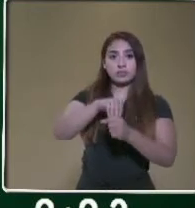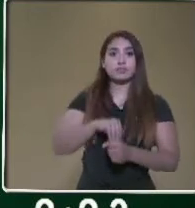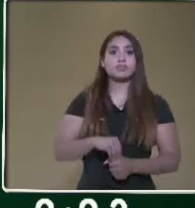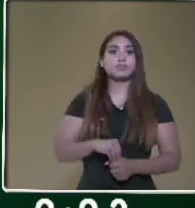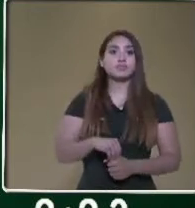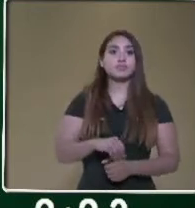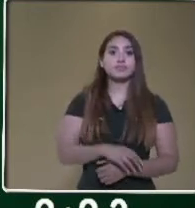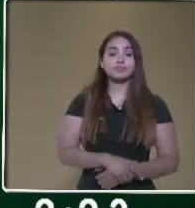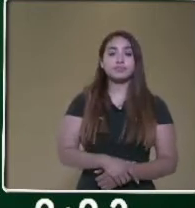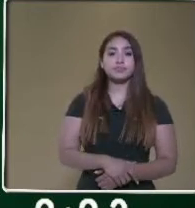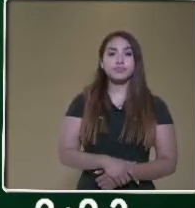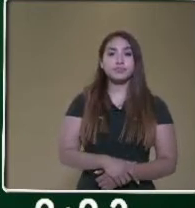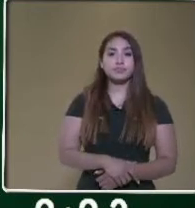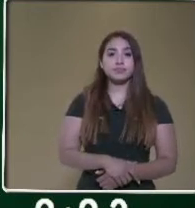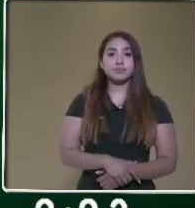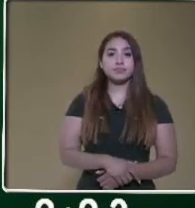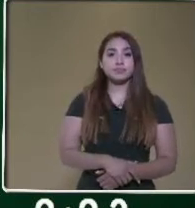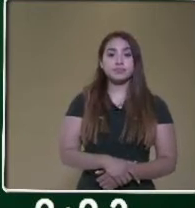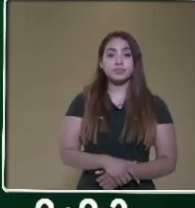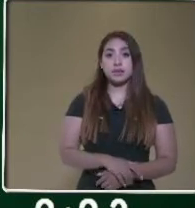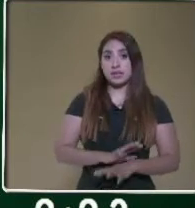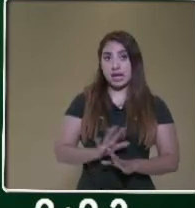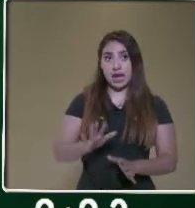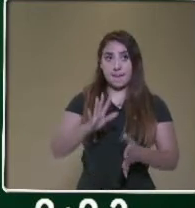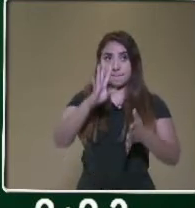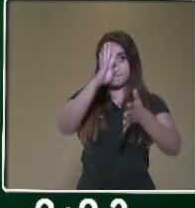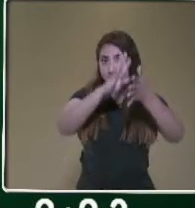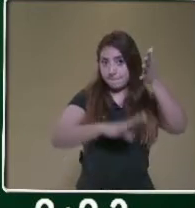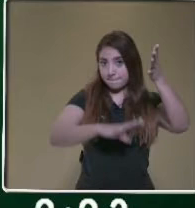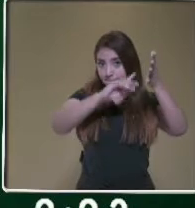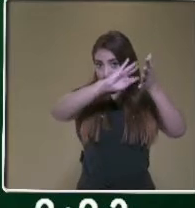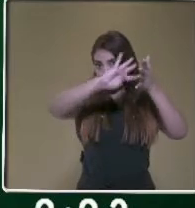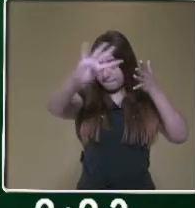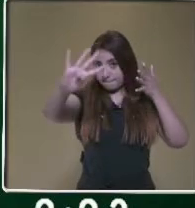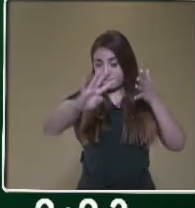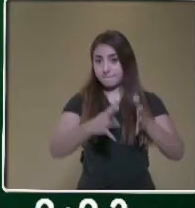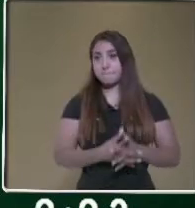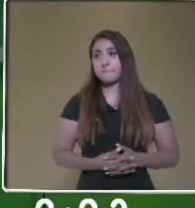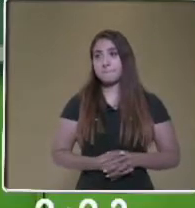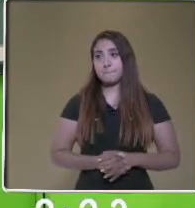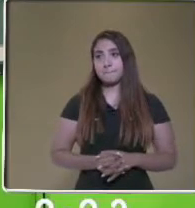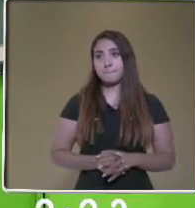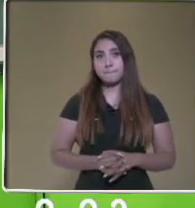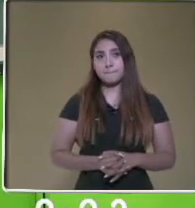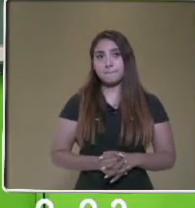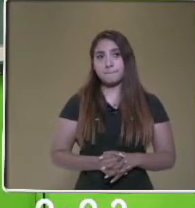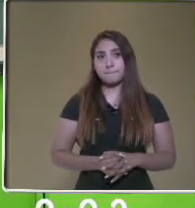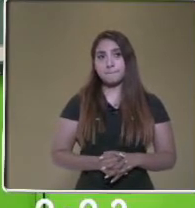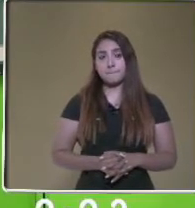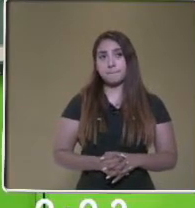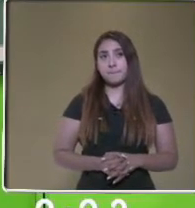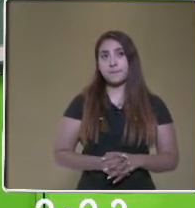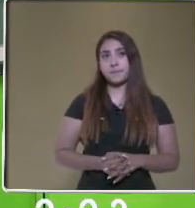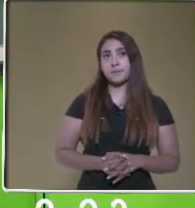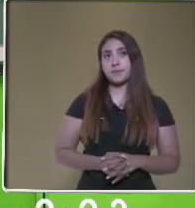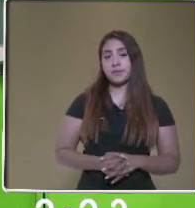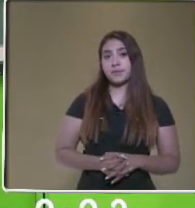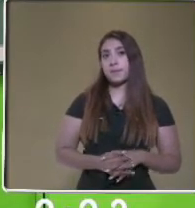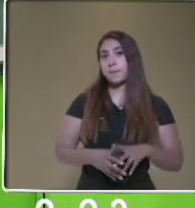A la hora de hacer el cuadrado mágico, o la tabla mágica, vamos a ir multiplicando